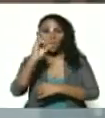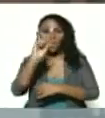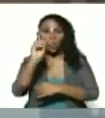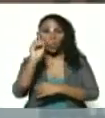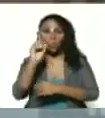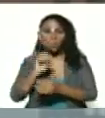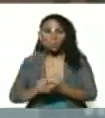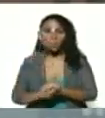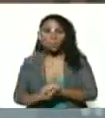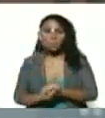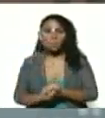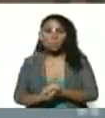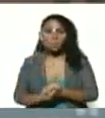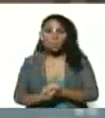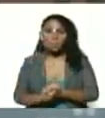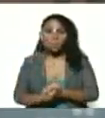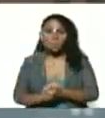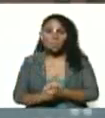que